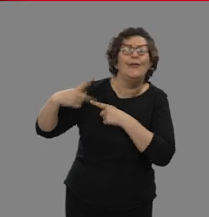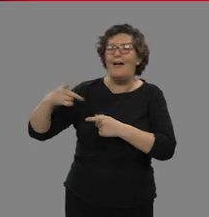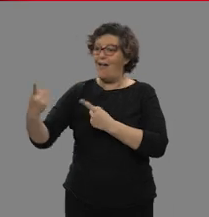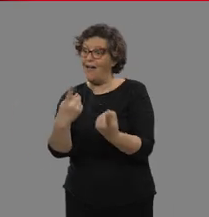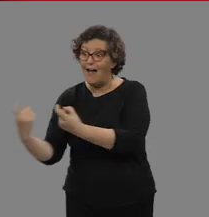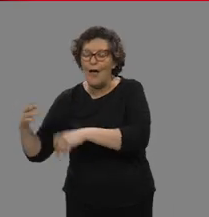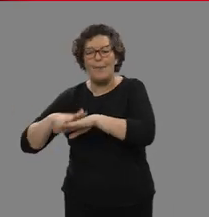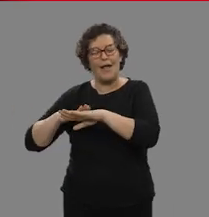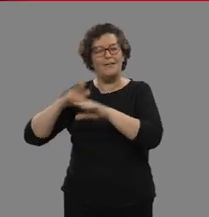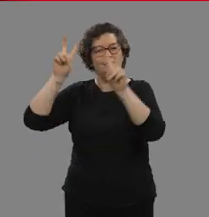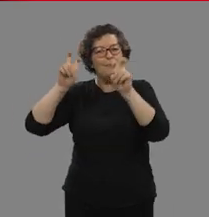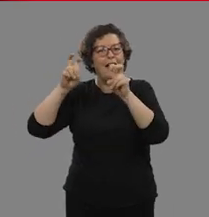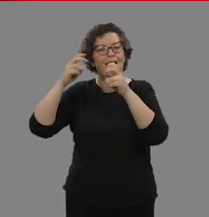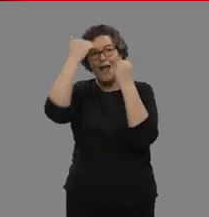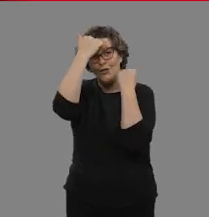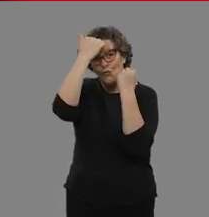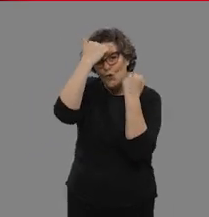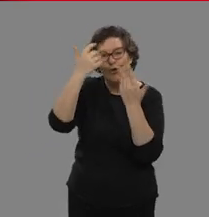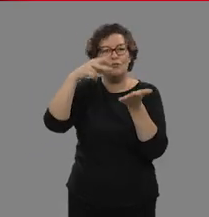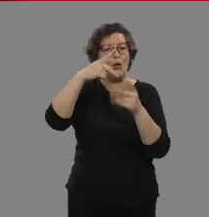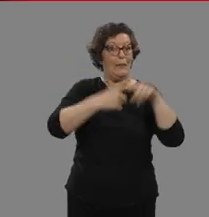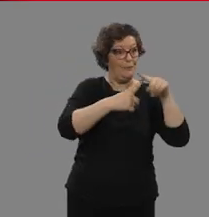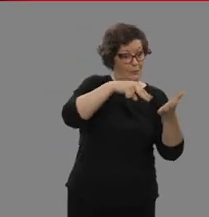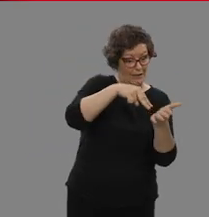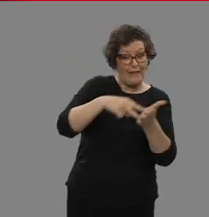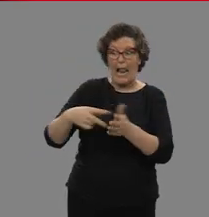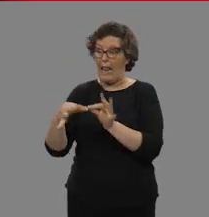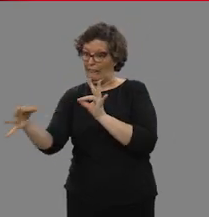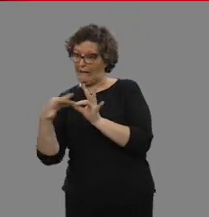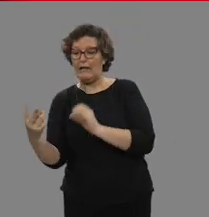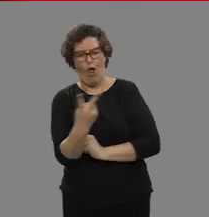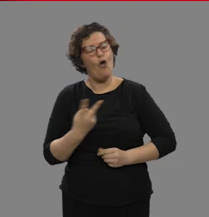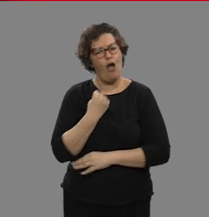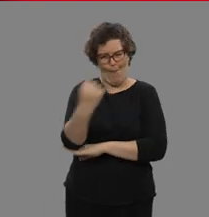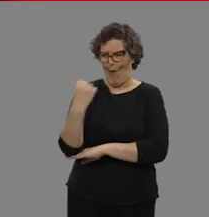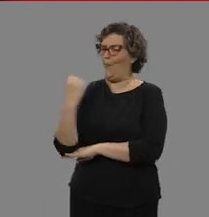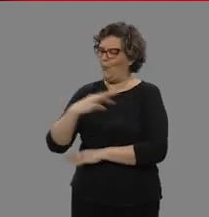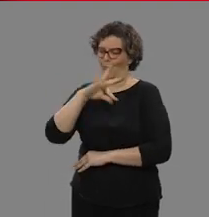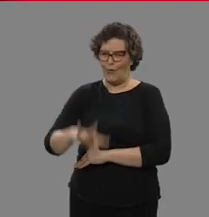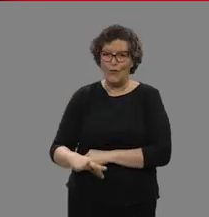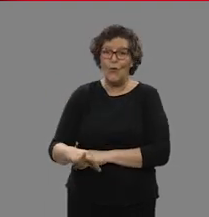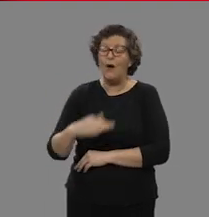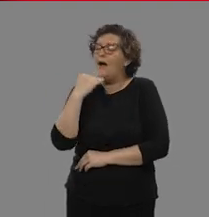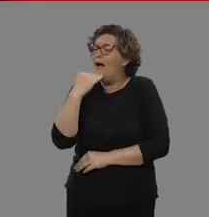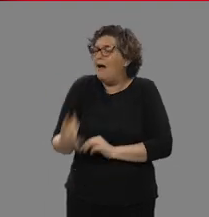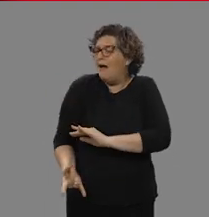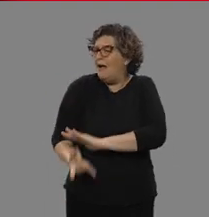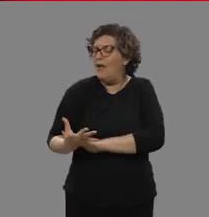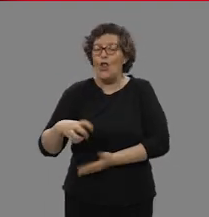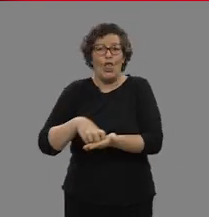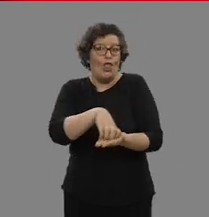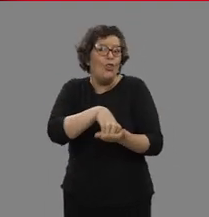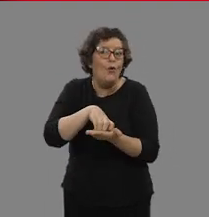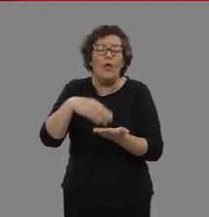desarrollo de tus estudios en modalidad semipresencial o a distancia. Podrás trasladarme todas las dudas que te